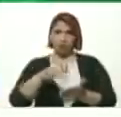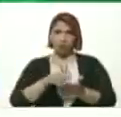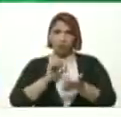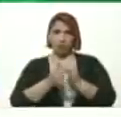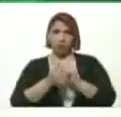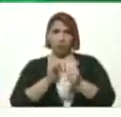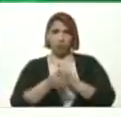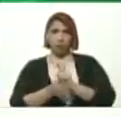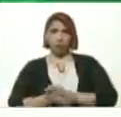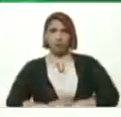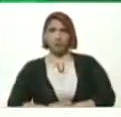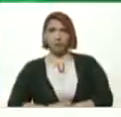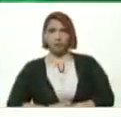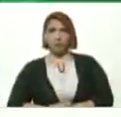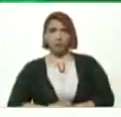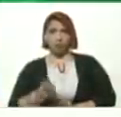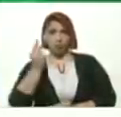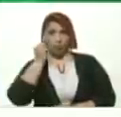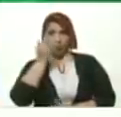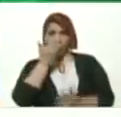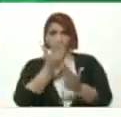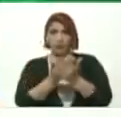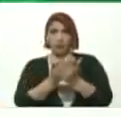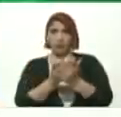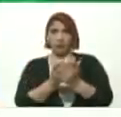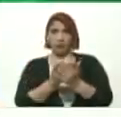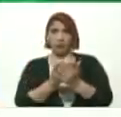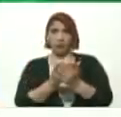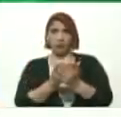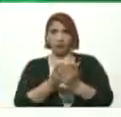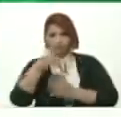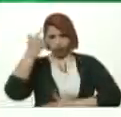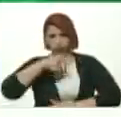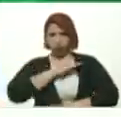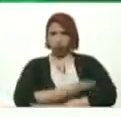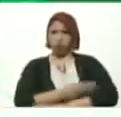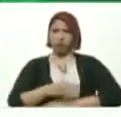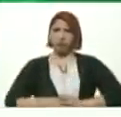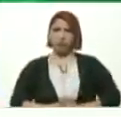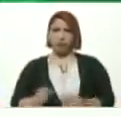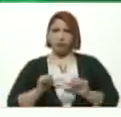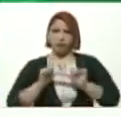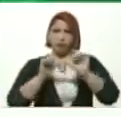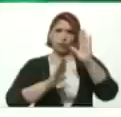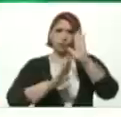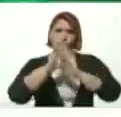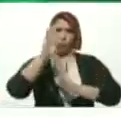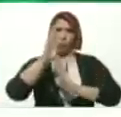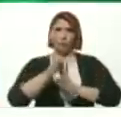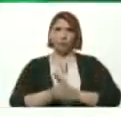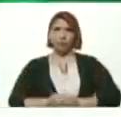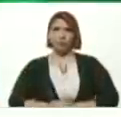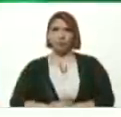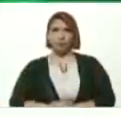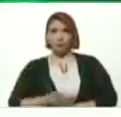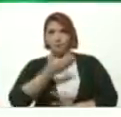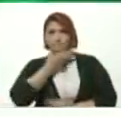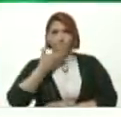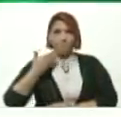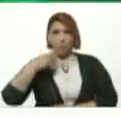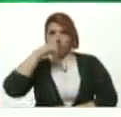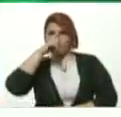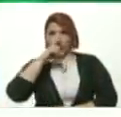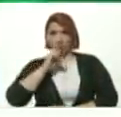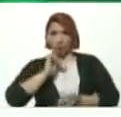Deporte Una mujer Al frente Recia Para seguir Creciendo En el mejor Año